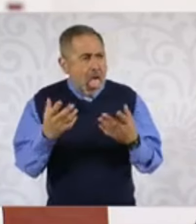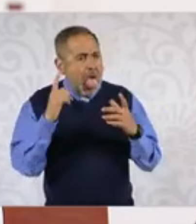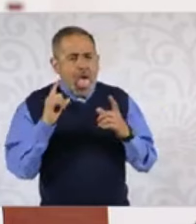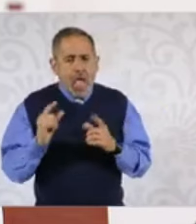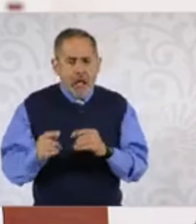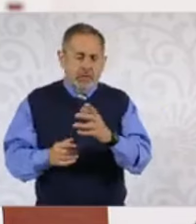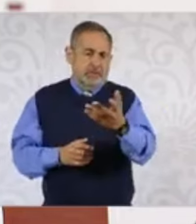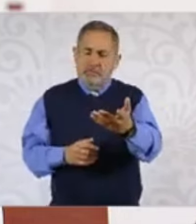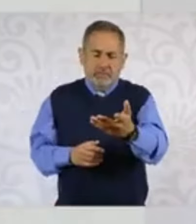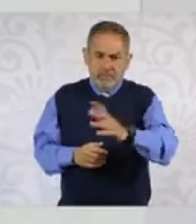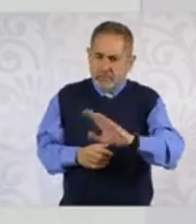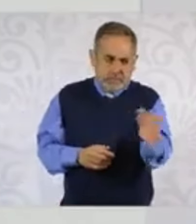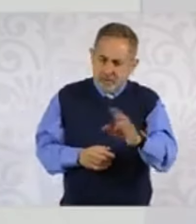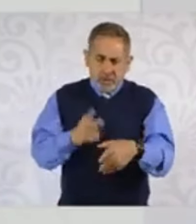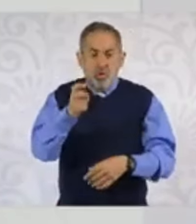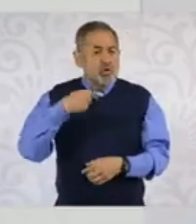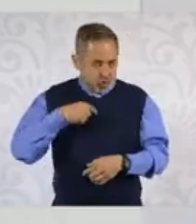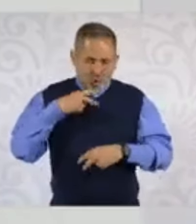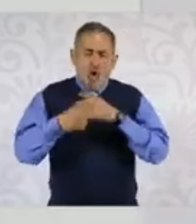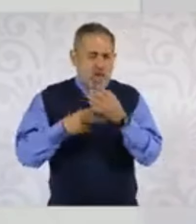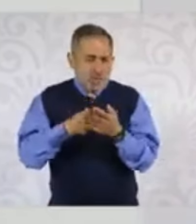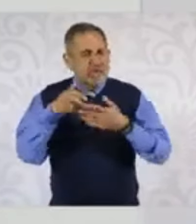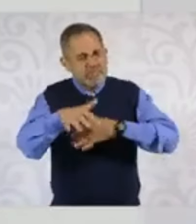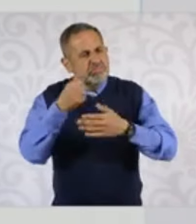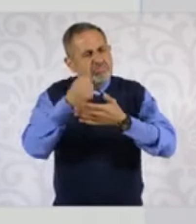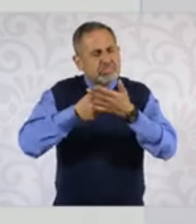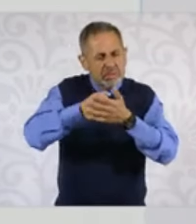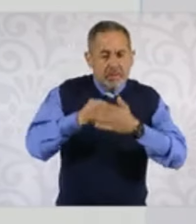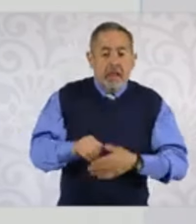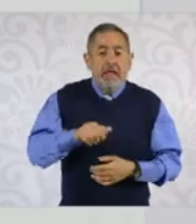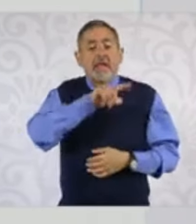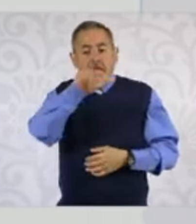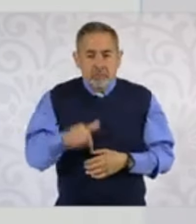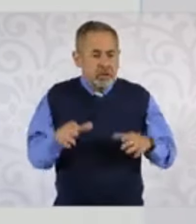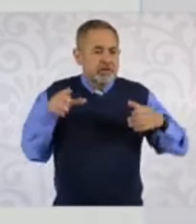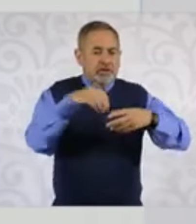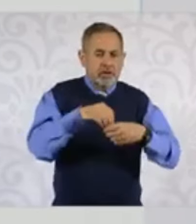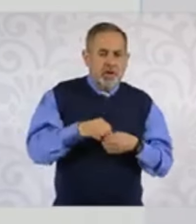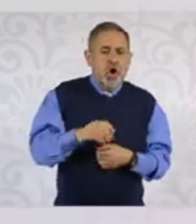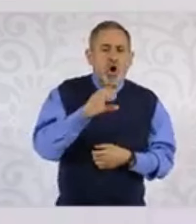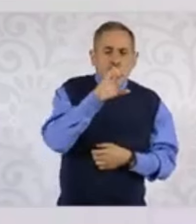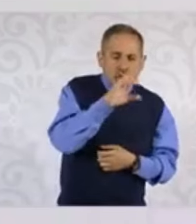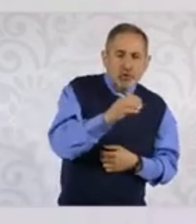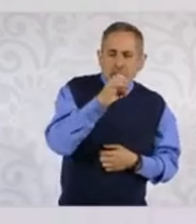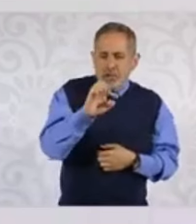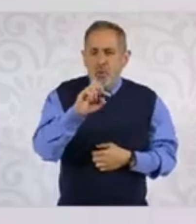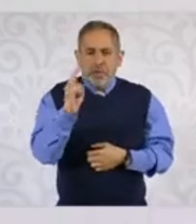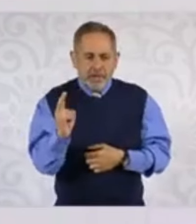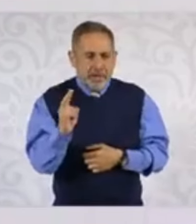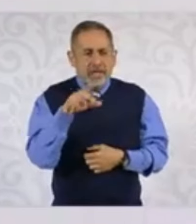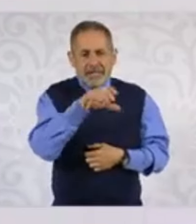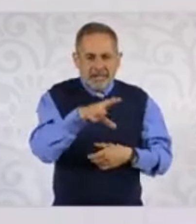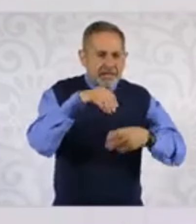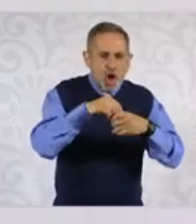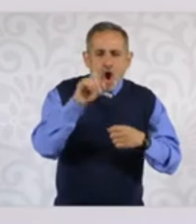lunes de noviembre es día de descanso obligatorio, entonces este es el